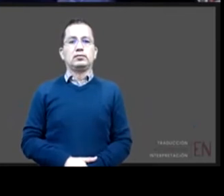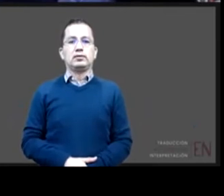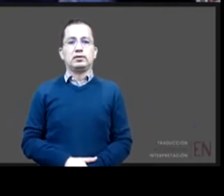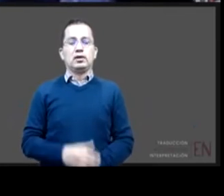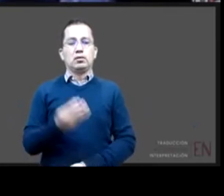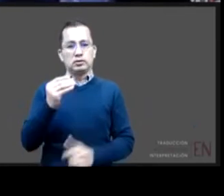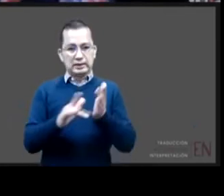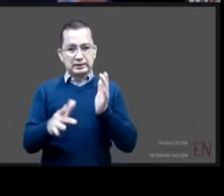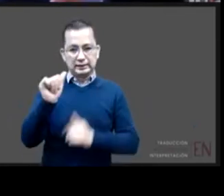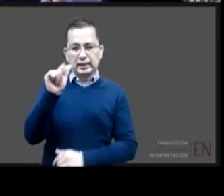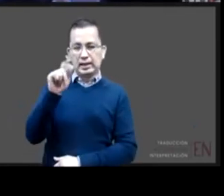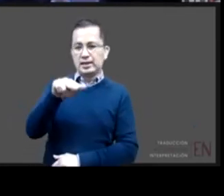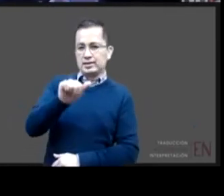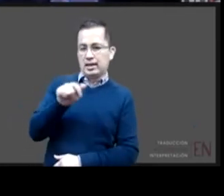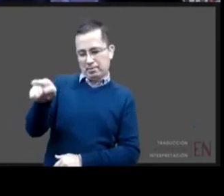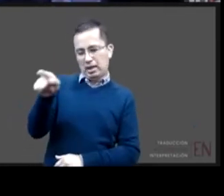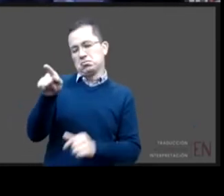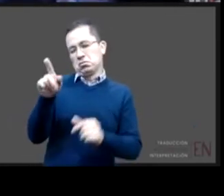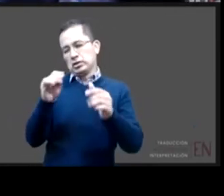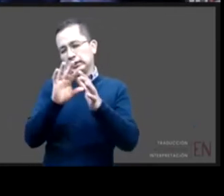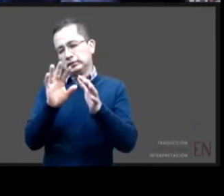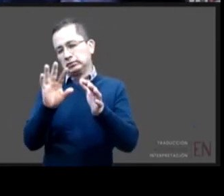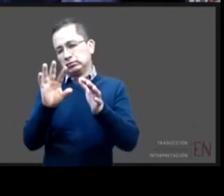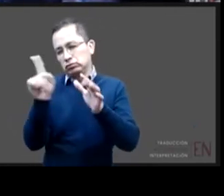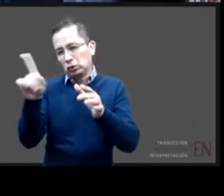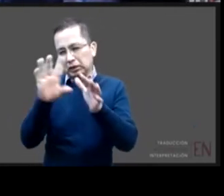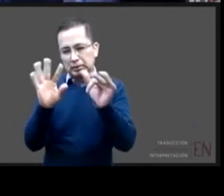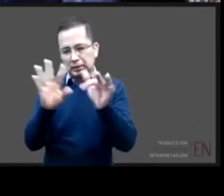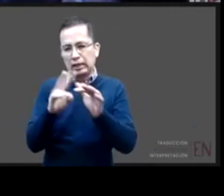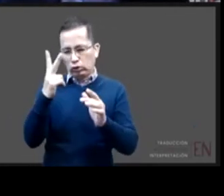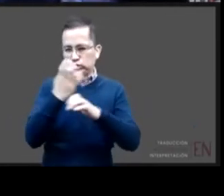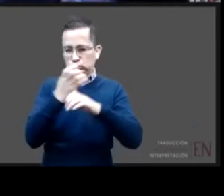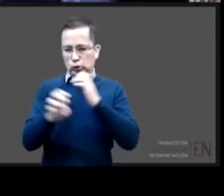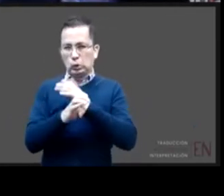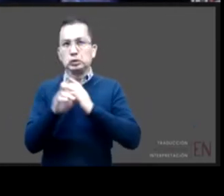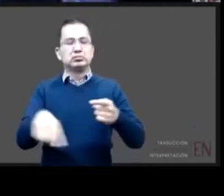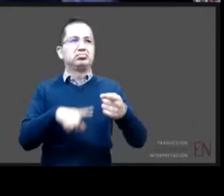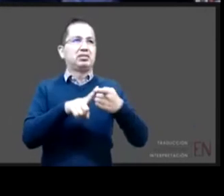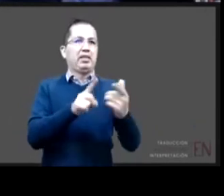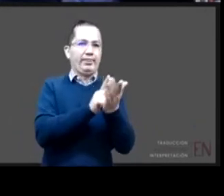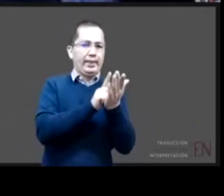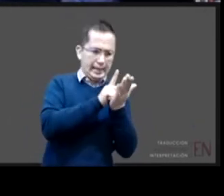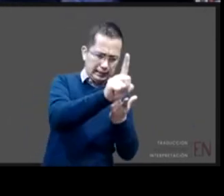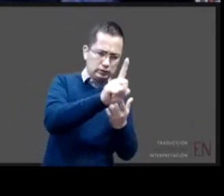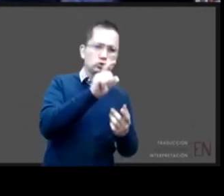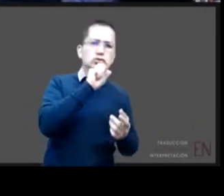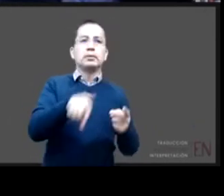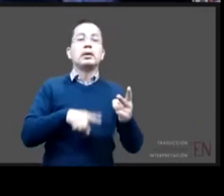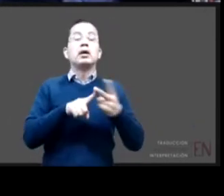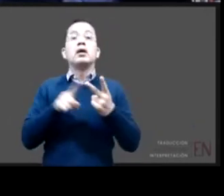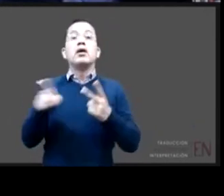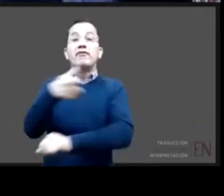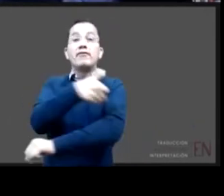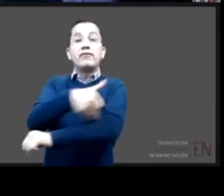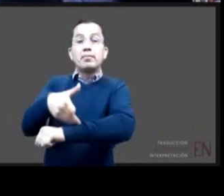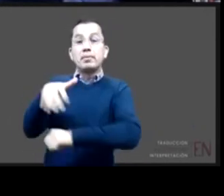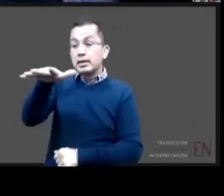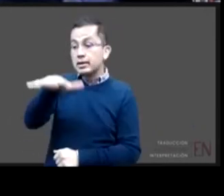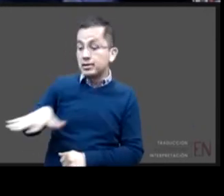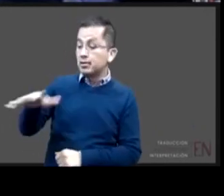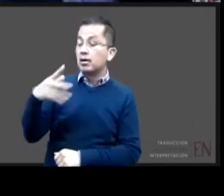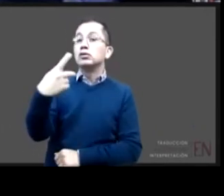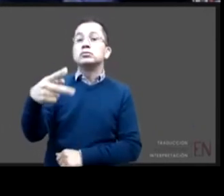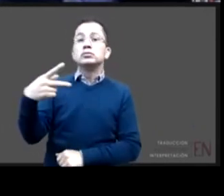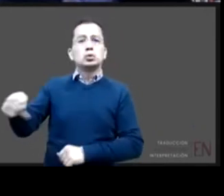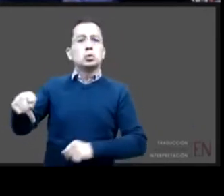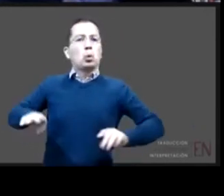y cuando hablabas de las familias hablabas de de condiciones y esto creo que es una